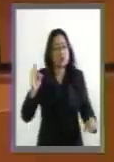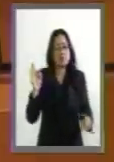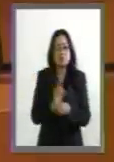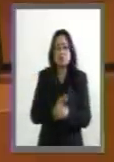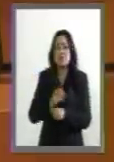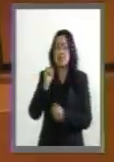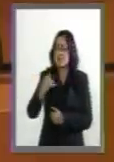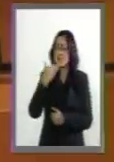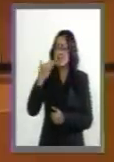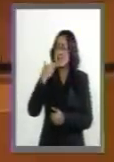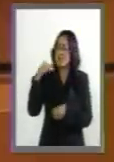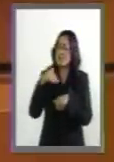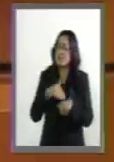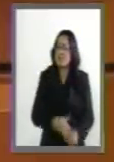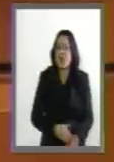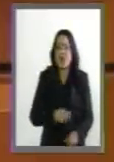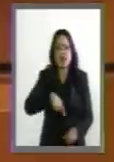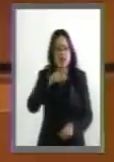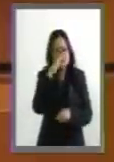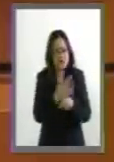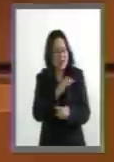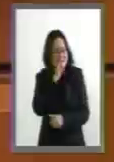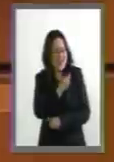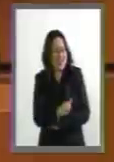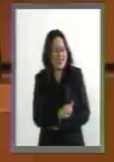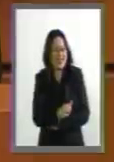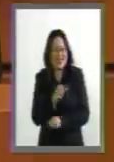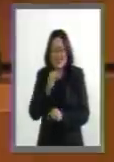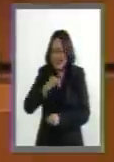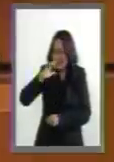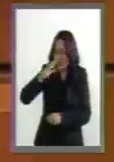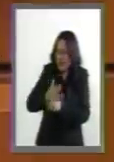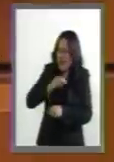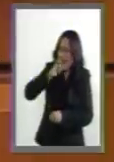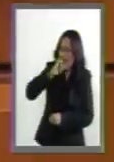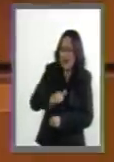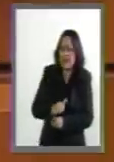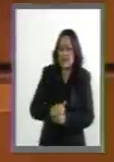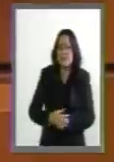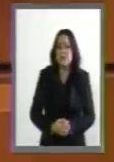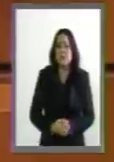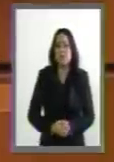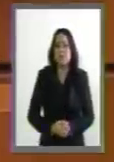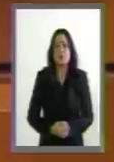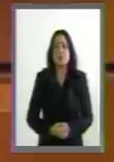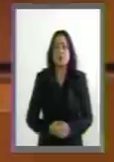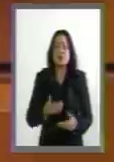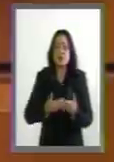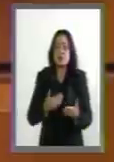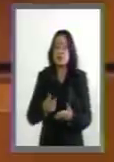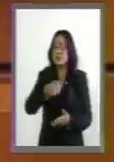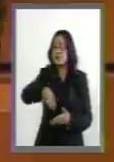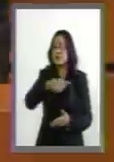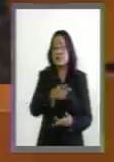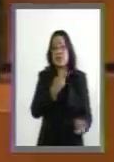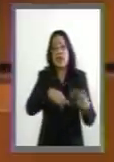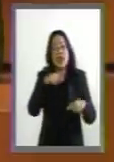absolutamente irresponsable, absolutamente irresponsable. Ahora nos vienen a decir